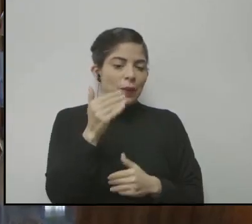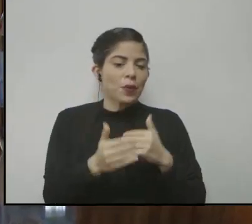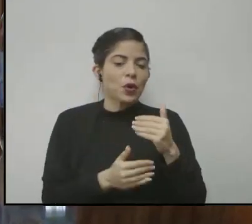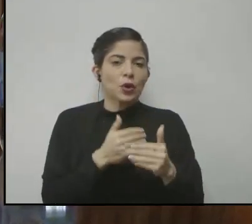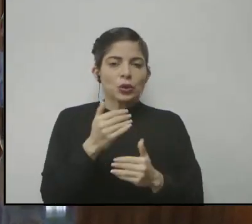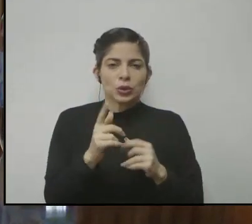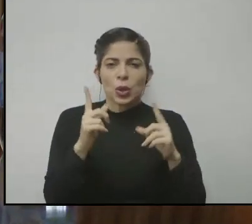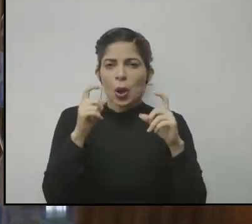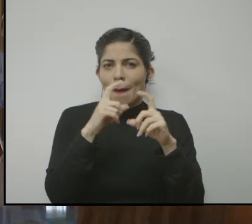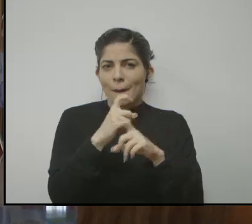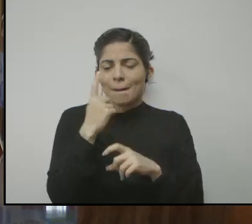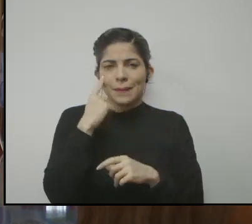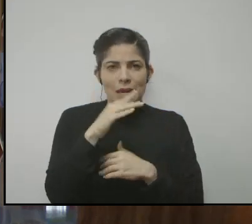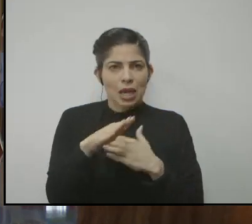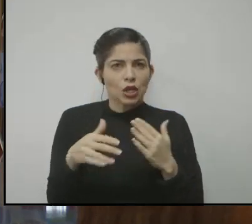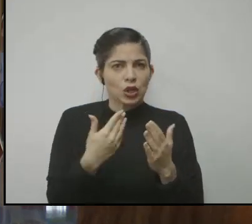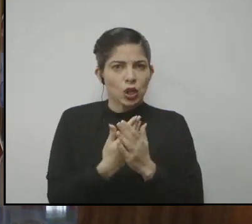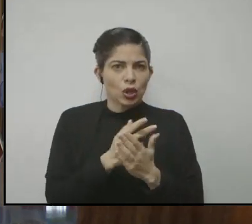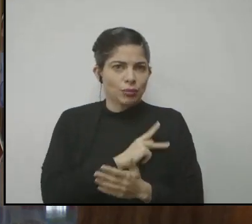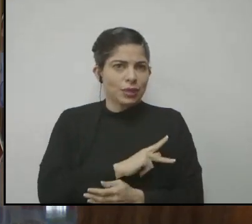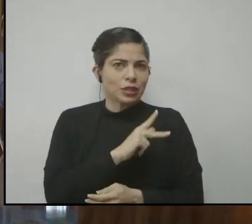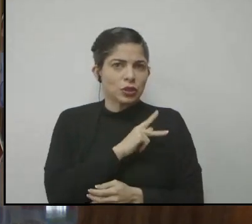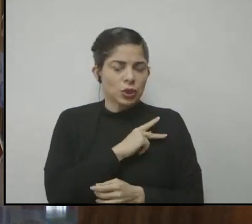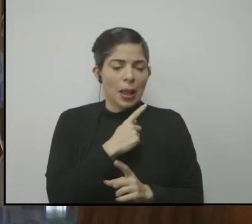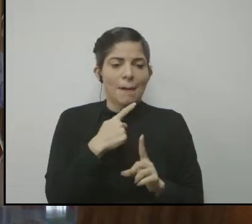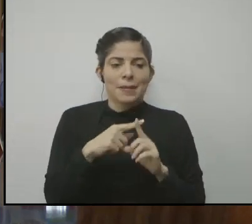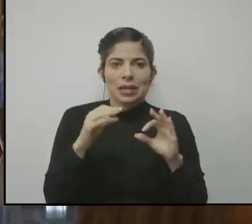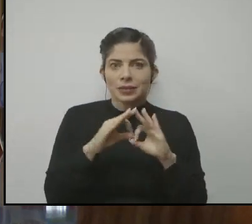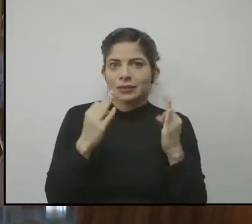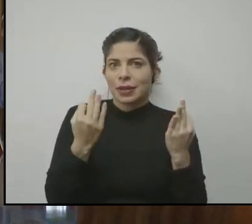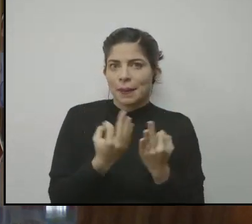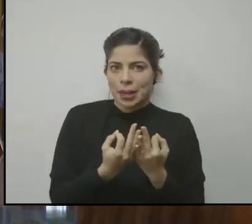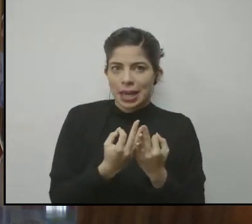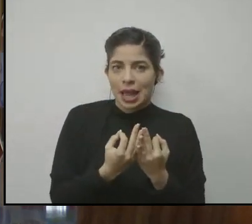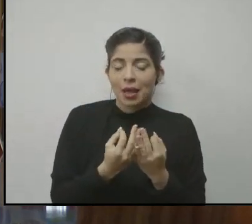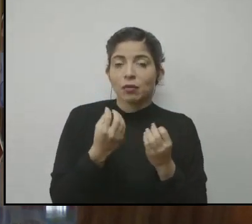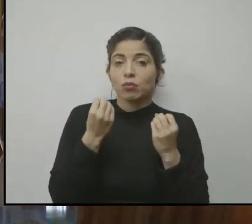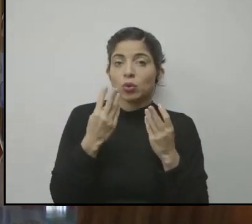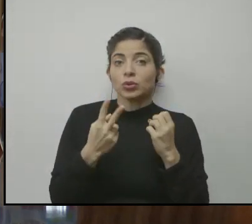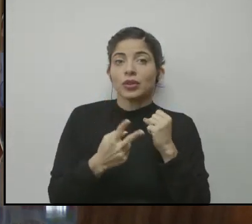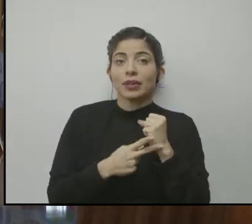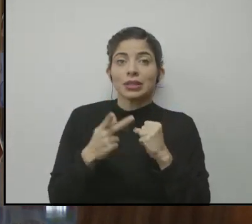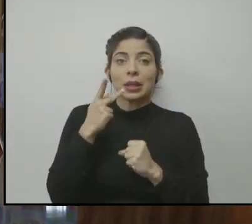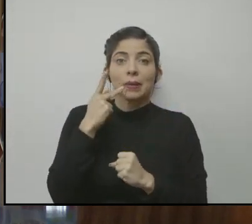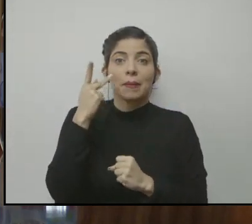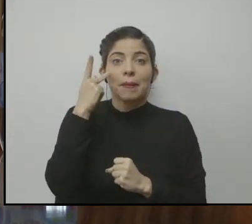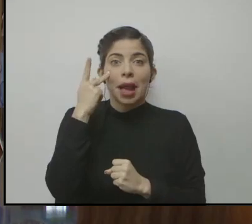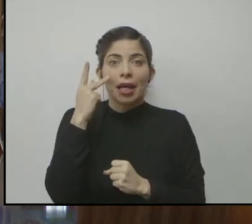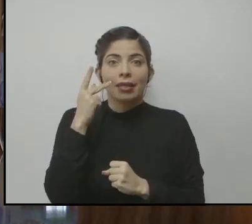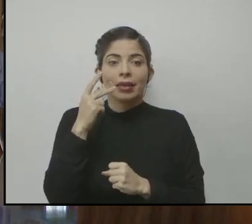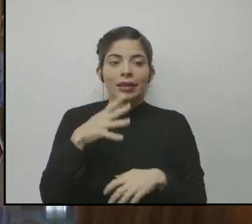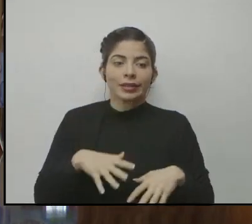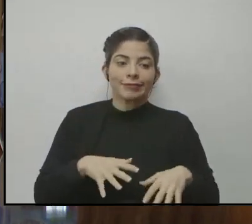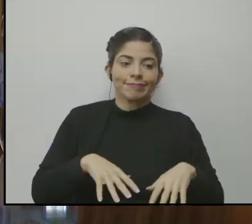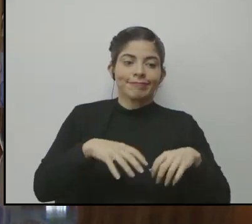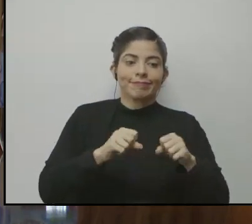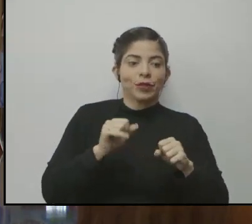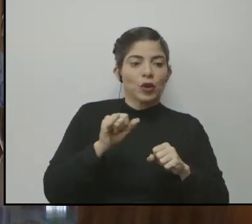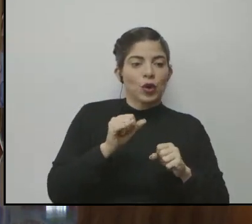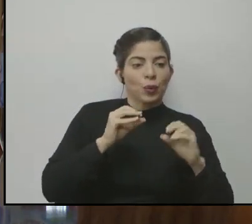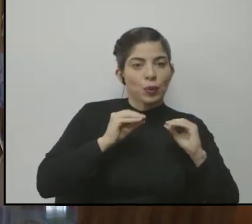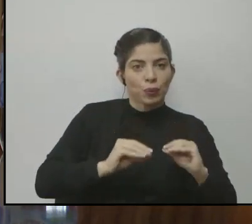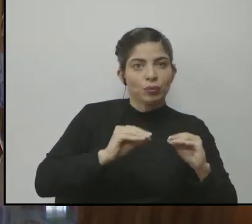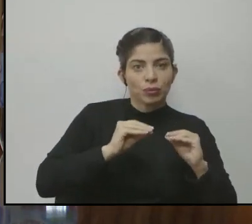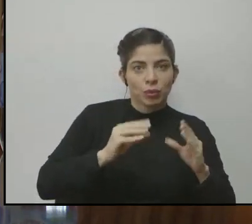proceso muy complejo para todos a nivel personal y a nivel de nuestras familias, muchas veces los papás haciendo de docentes y en ese sentido